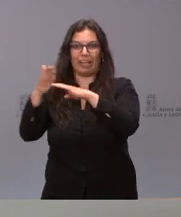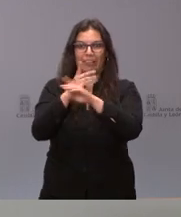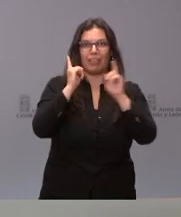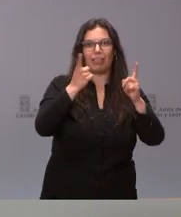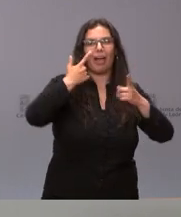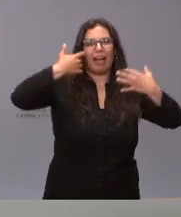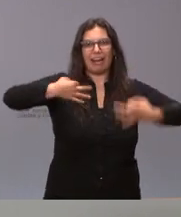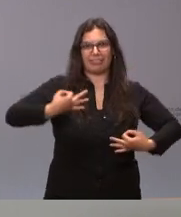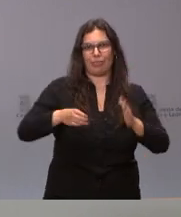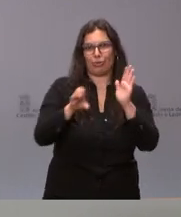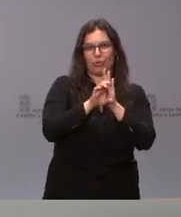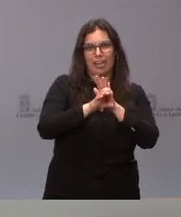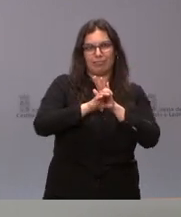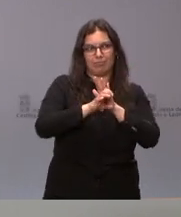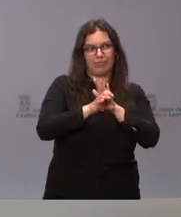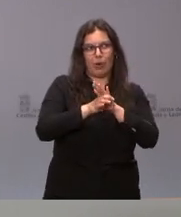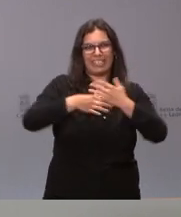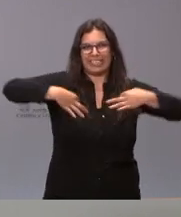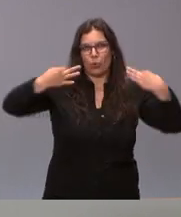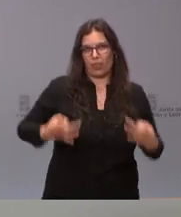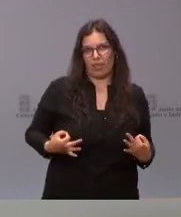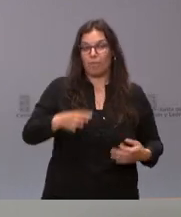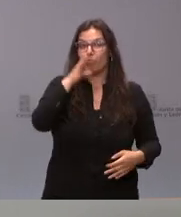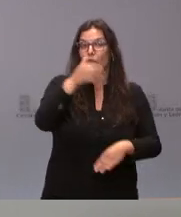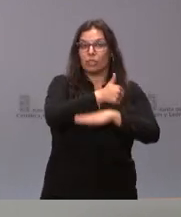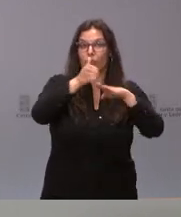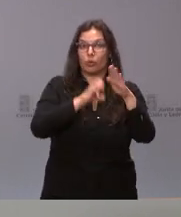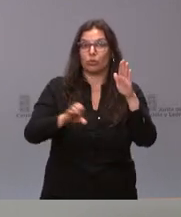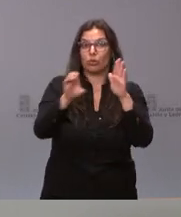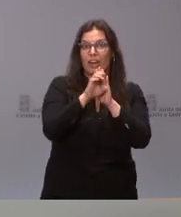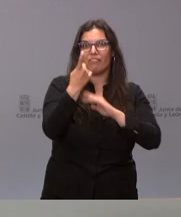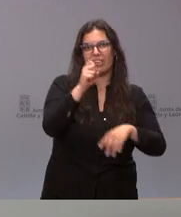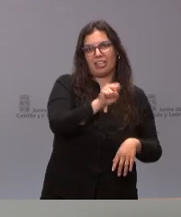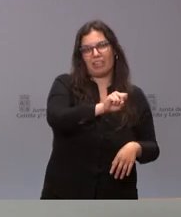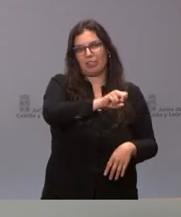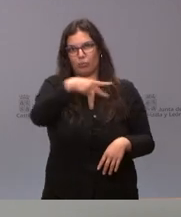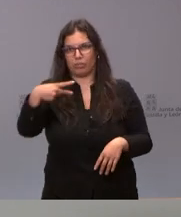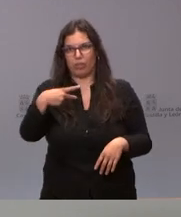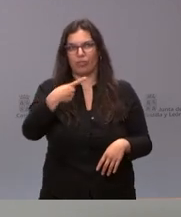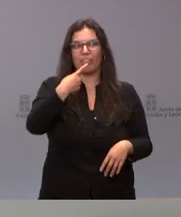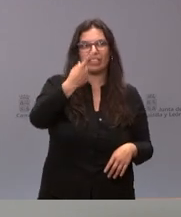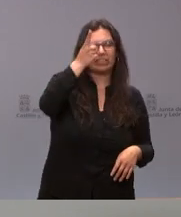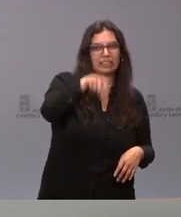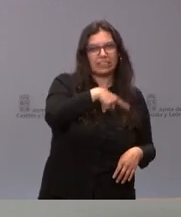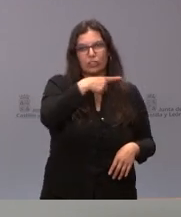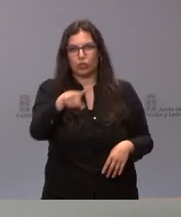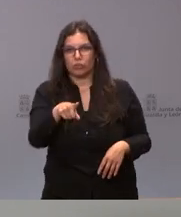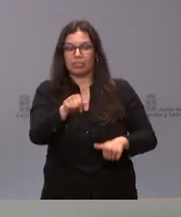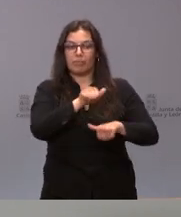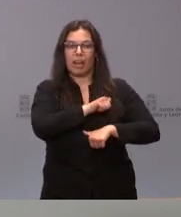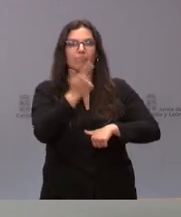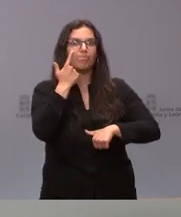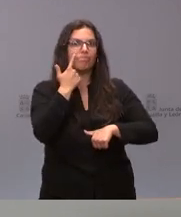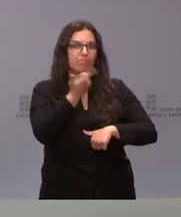garantías constitucionales. Hay una sentencia del Tribunal Constitucional pendiente y hubiera sido bueno esperar a esa sentencia del